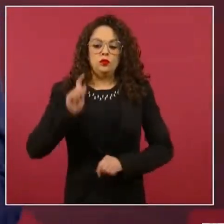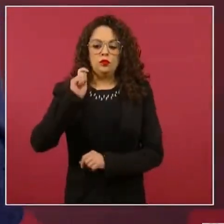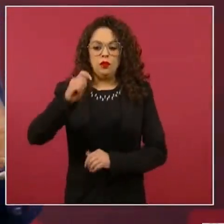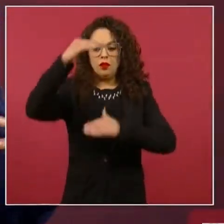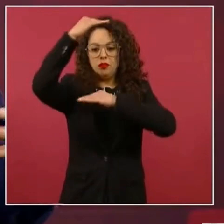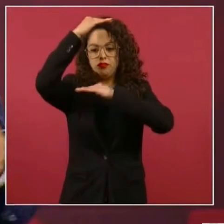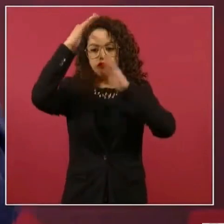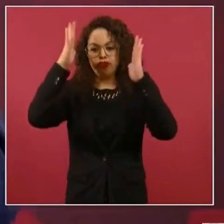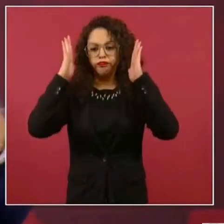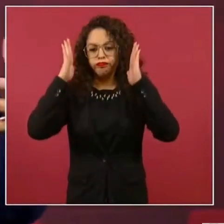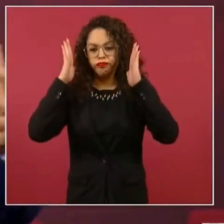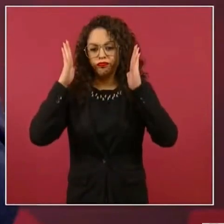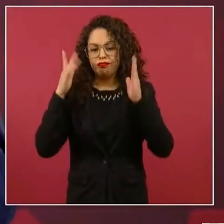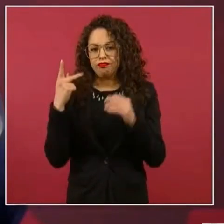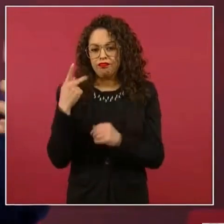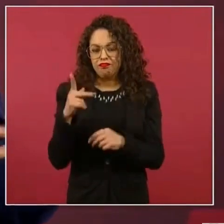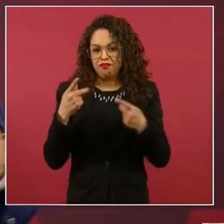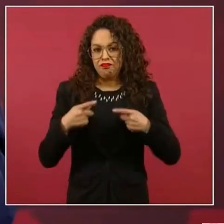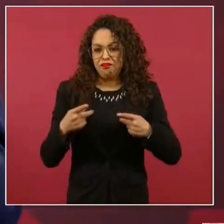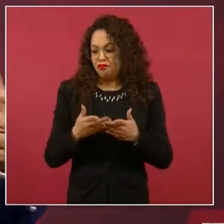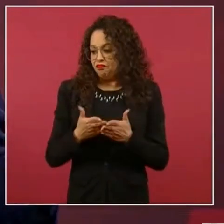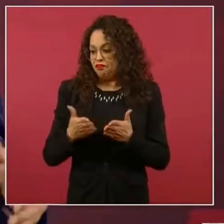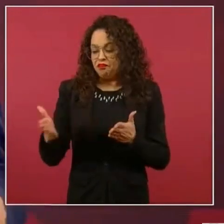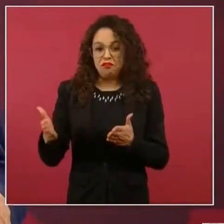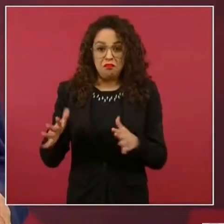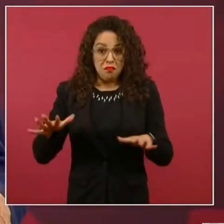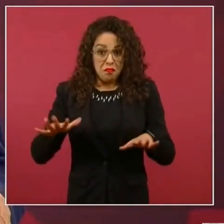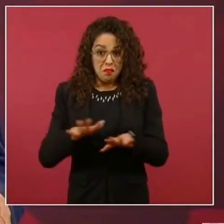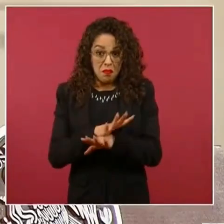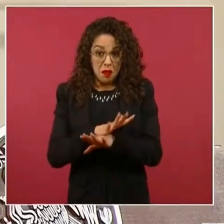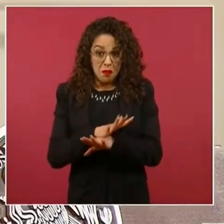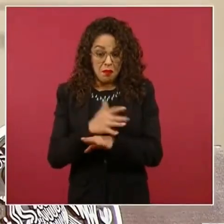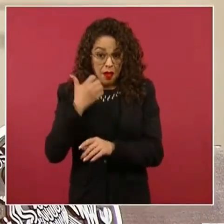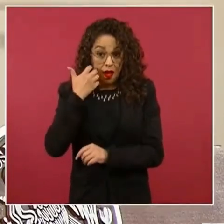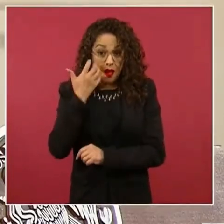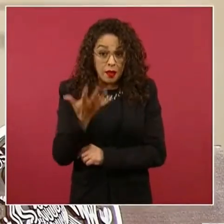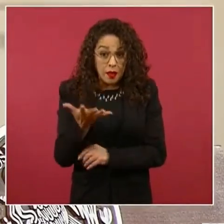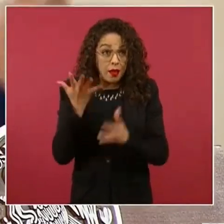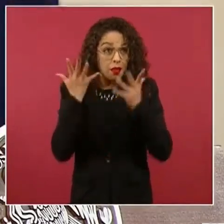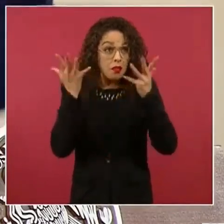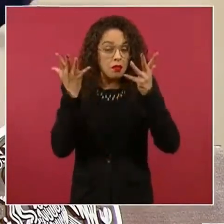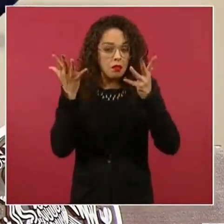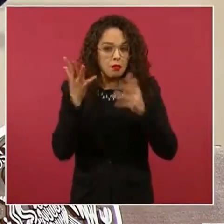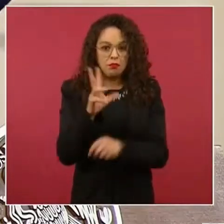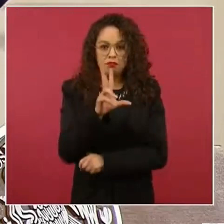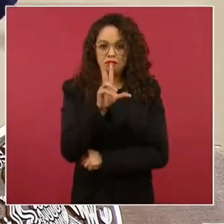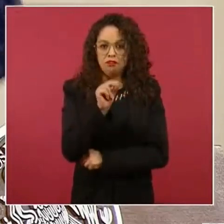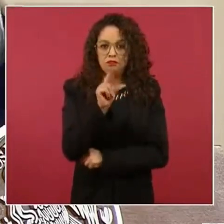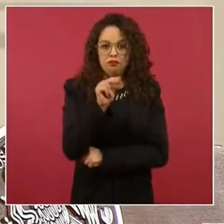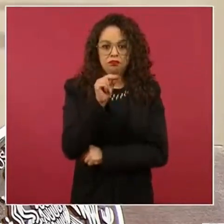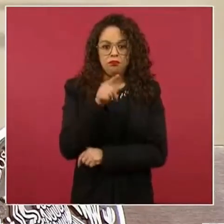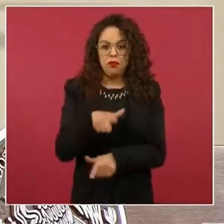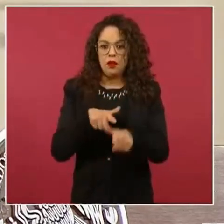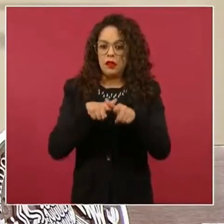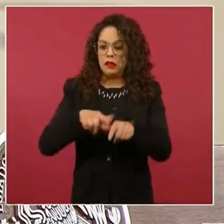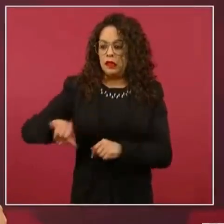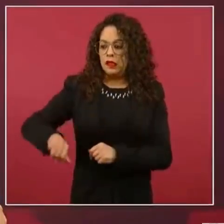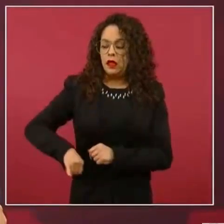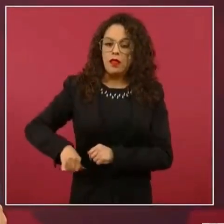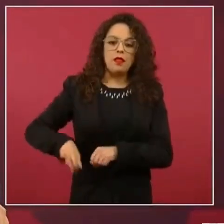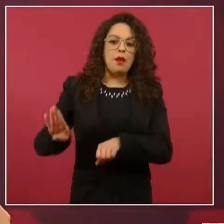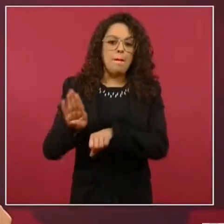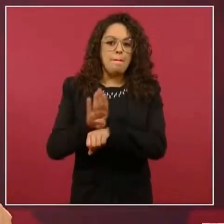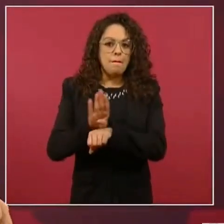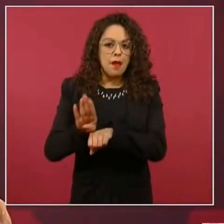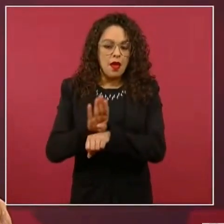quiere que las cosas cambien, quieren mantener privilegios y quienes buscamos la